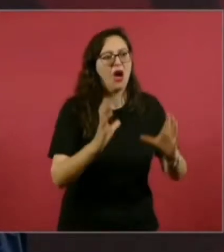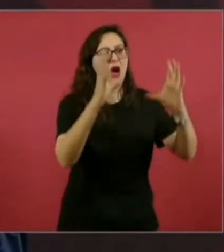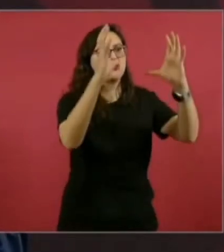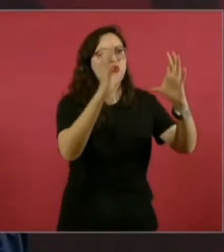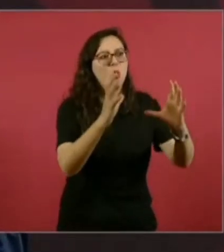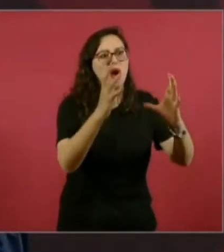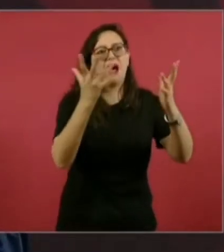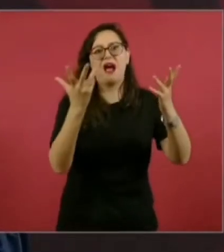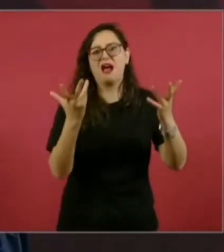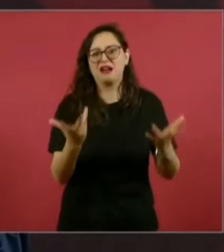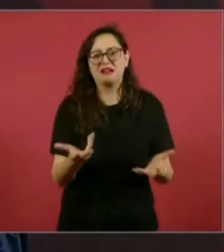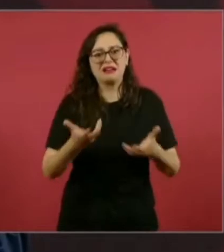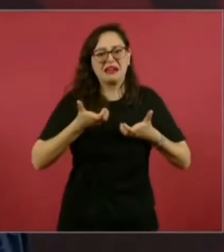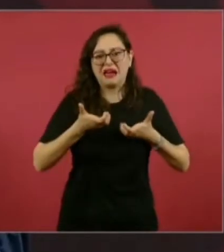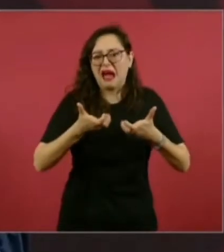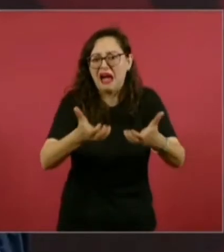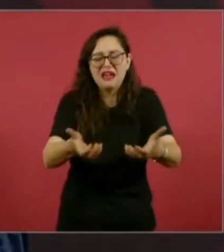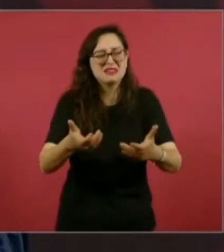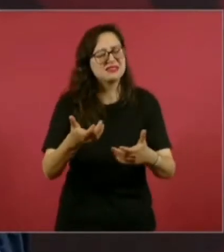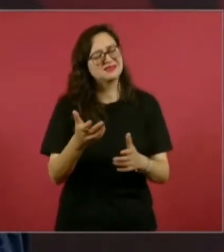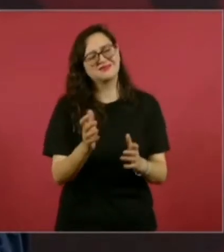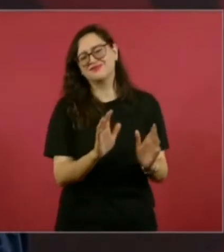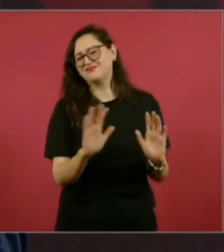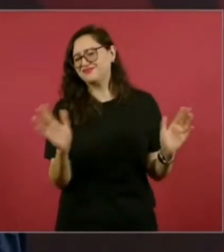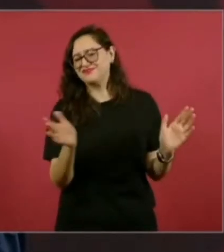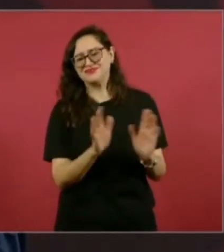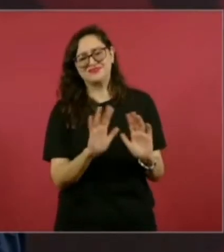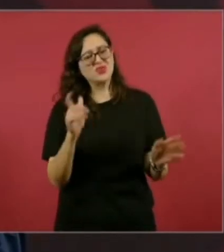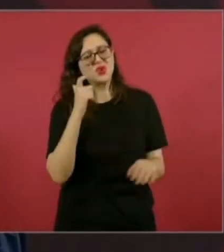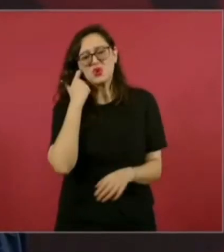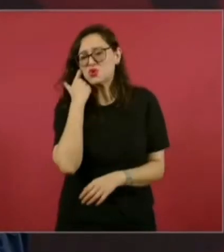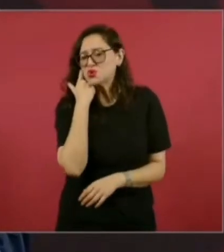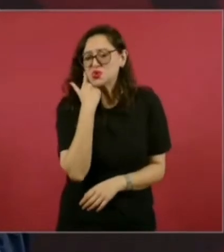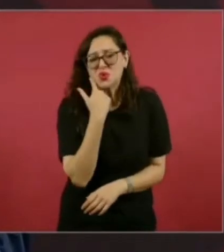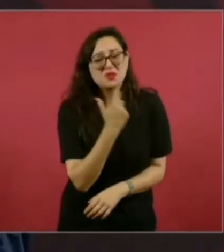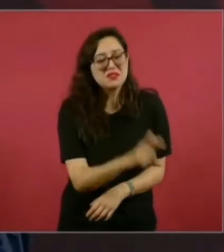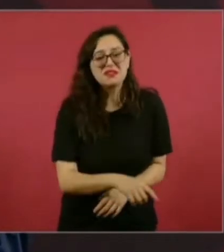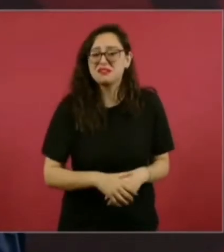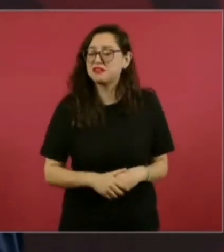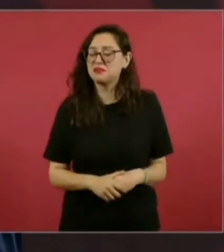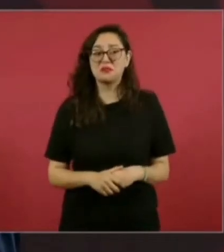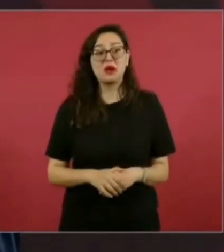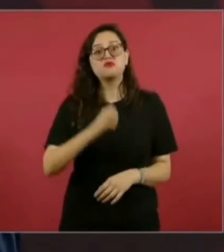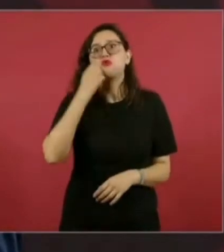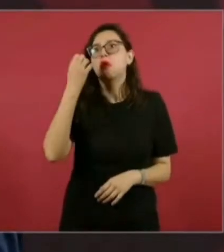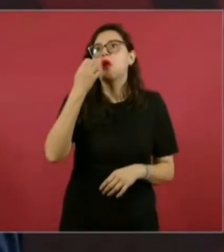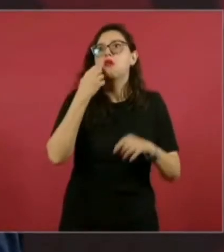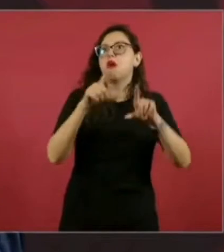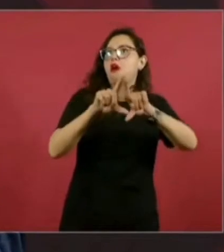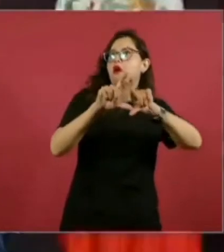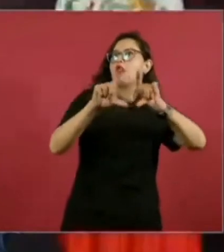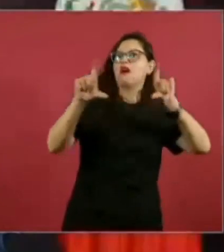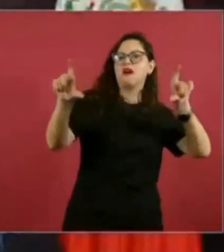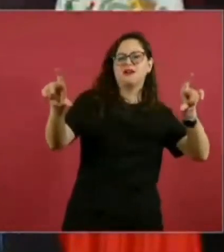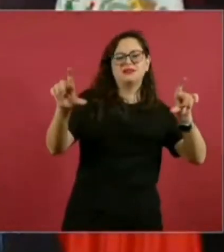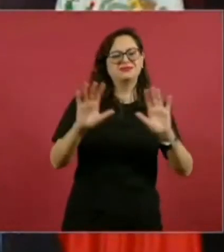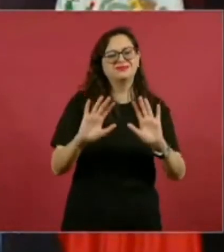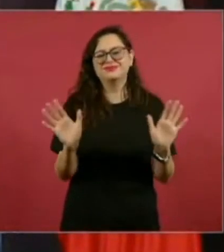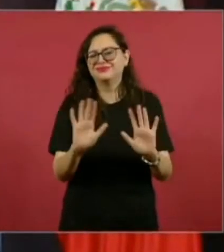nombre de calles, ni a escuelas, ni nada,